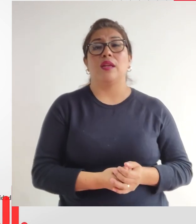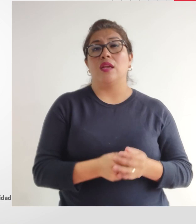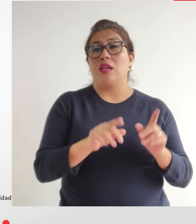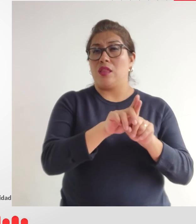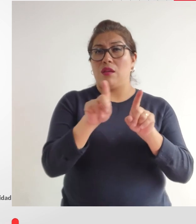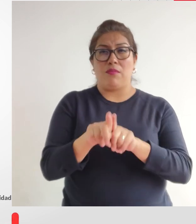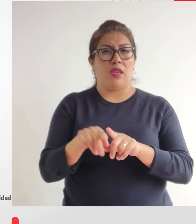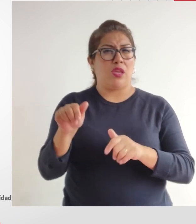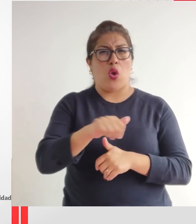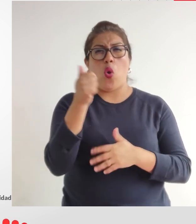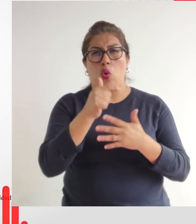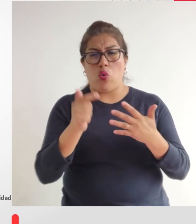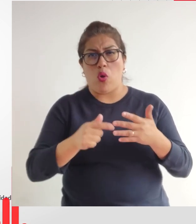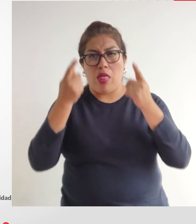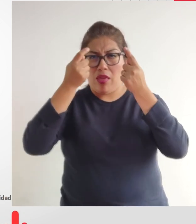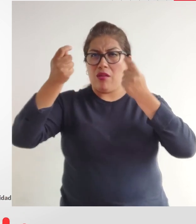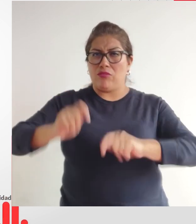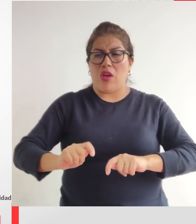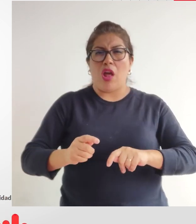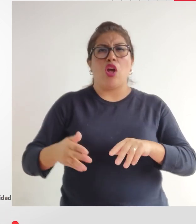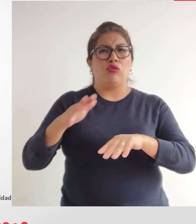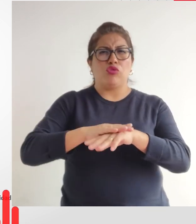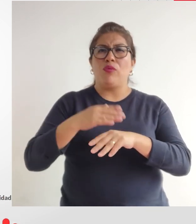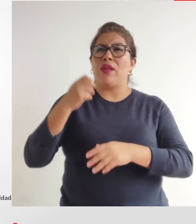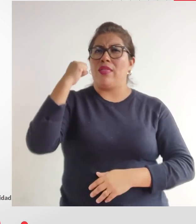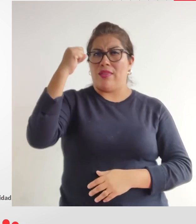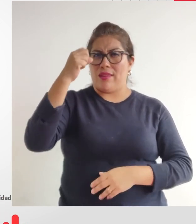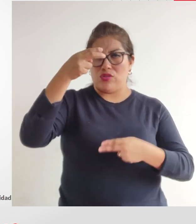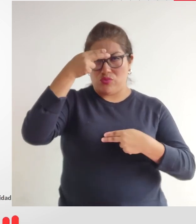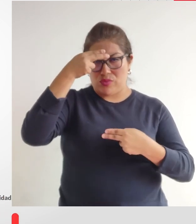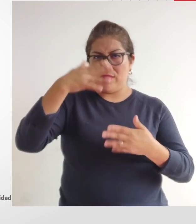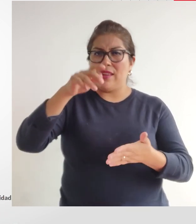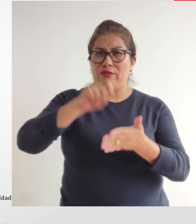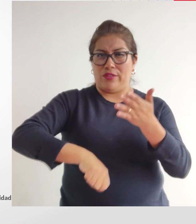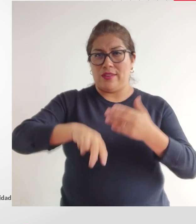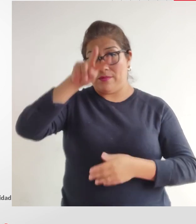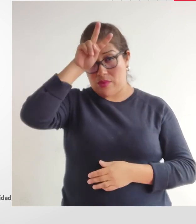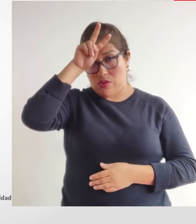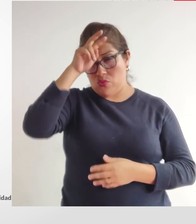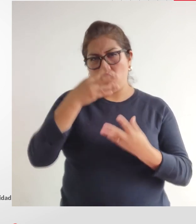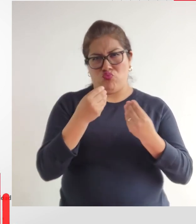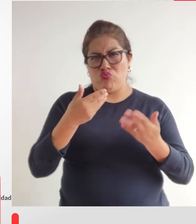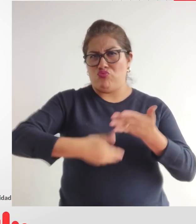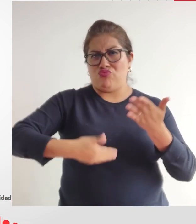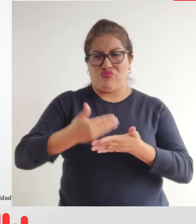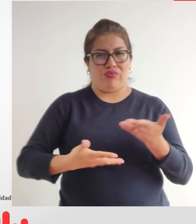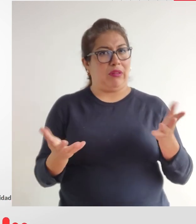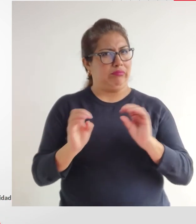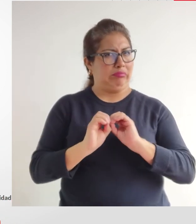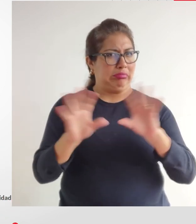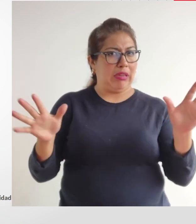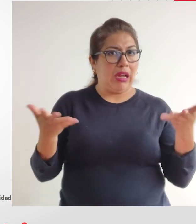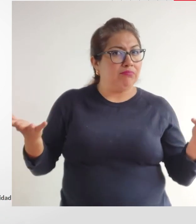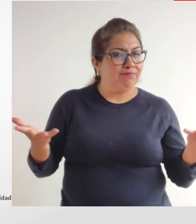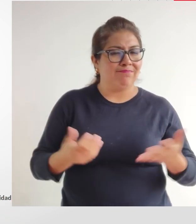y con todos los demás tratados sobre derechos humanos que haya firmado el Perú. O sea, que más claro,